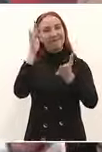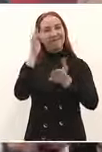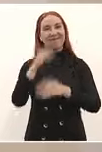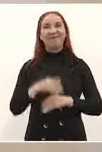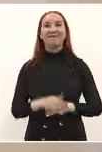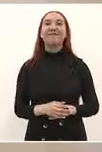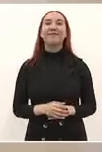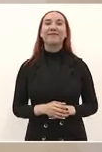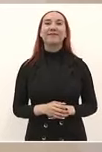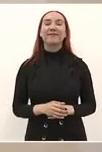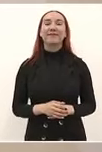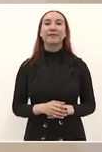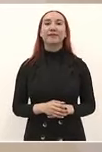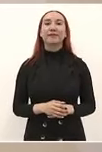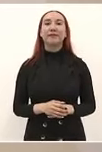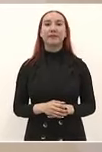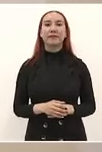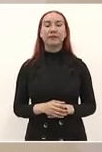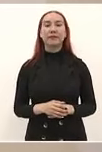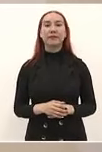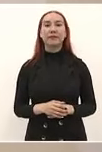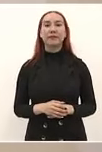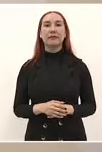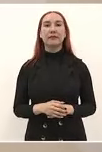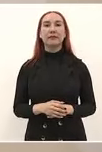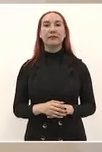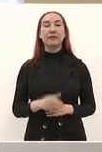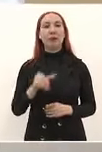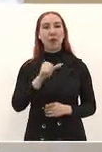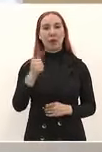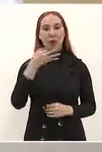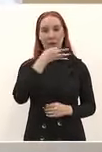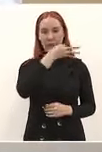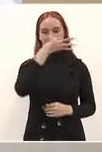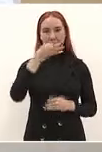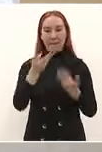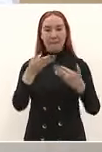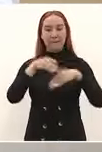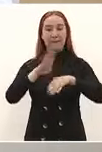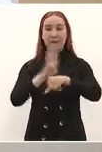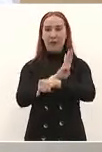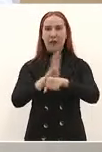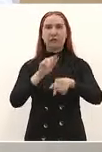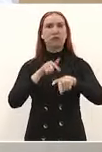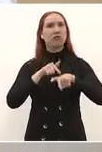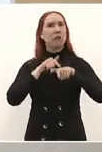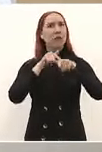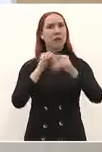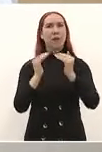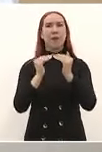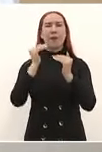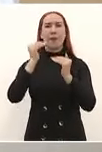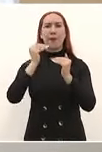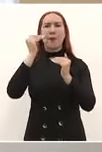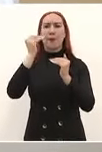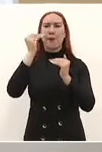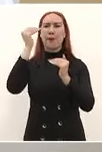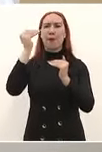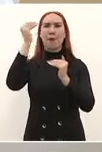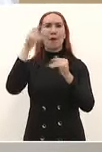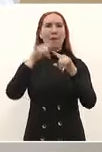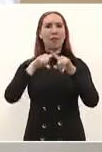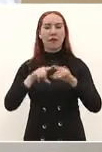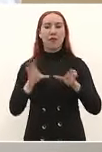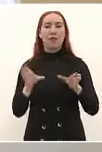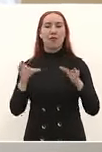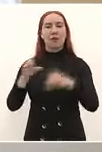aquí quisiera yo ratificar nuestro compromiso de que el banco del bienestar seguirá creciendo y llegando hasta las comunidades